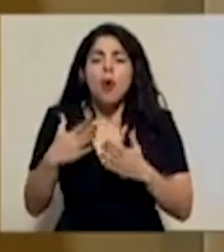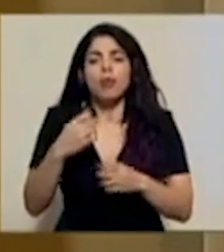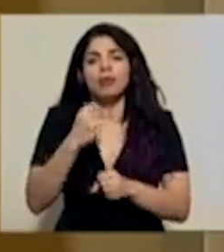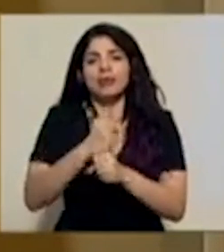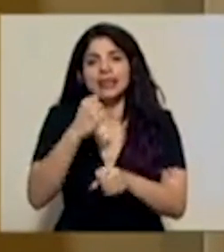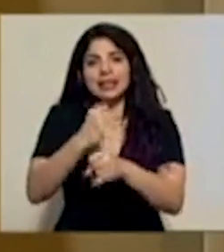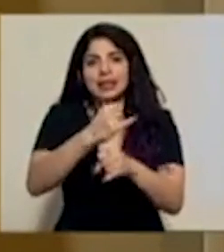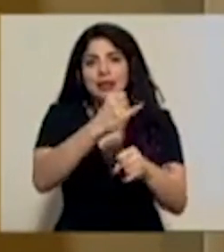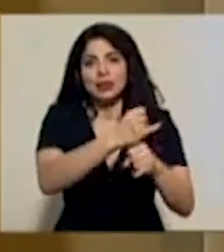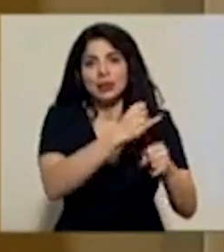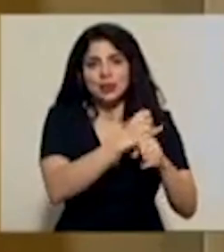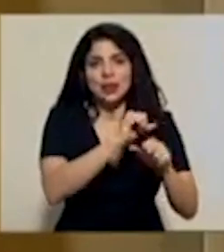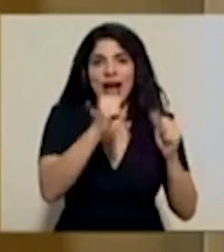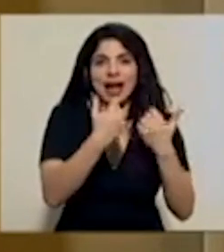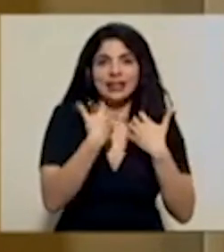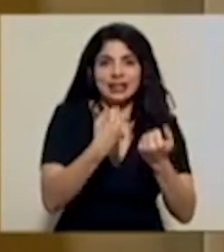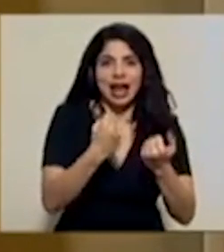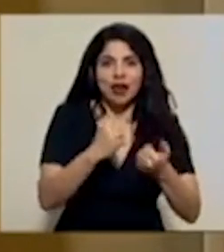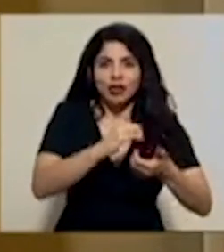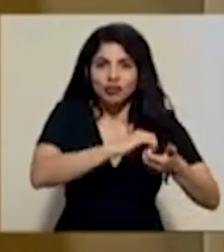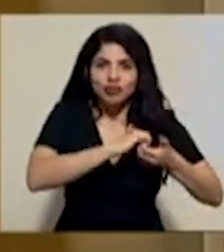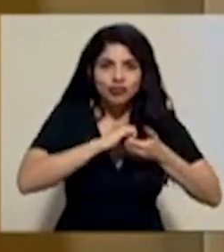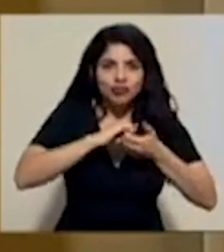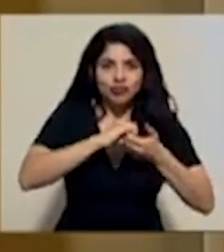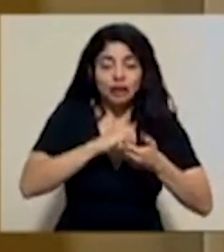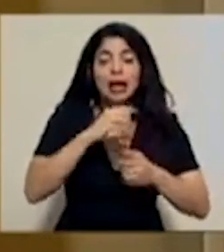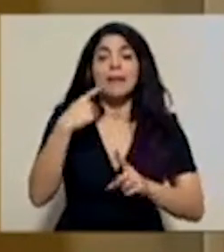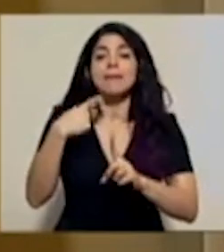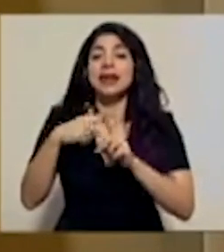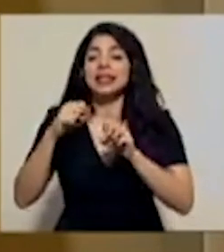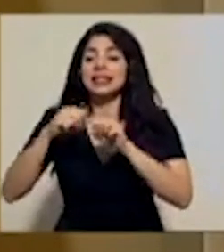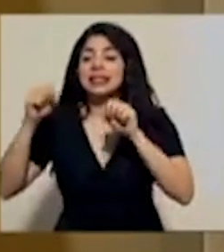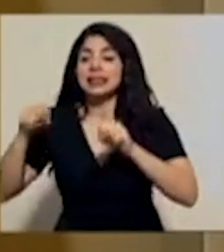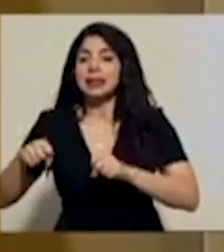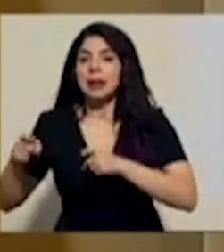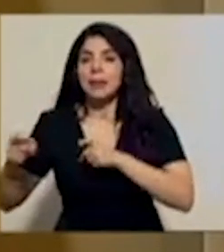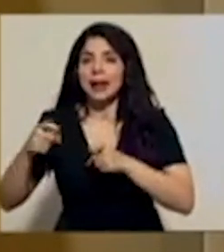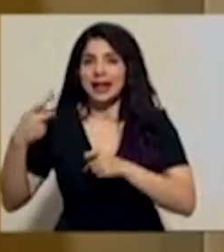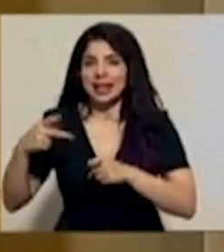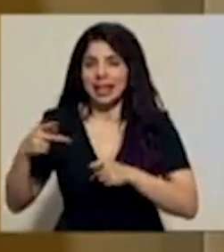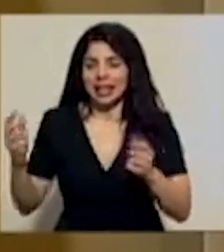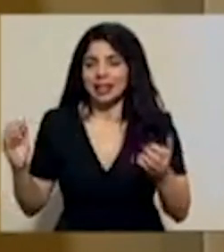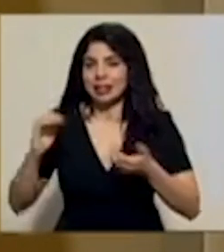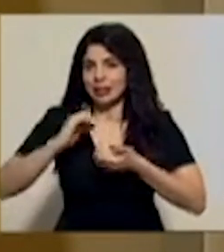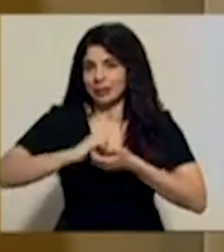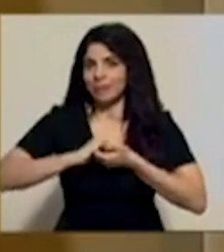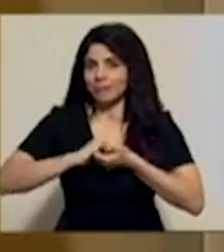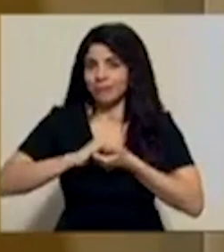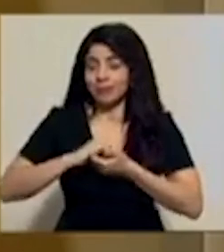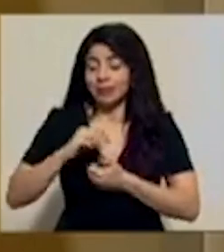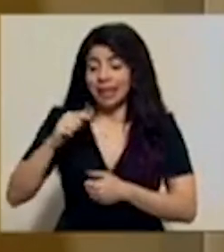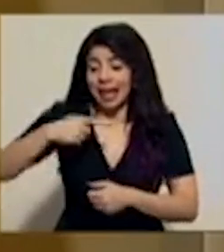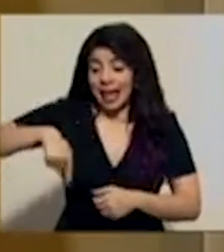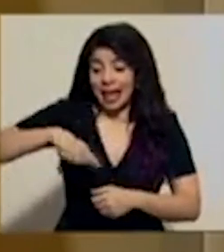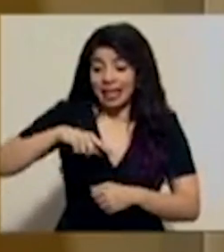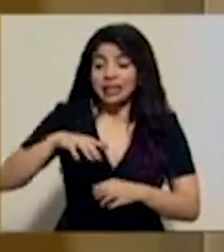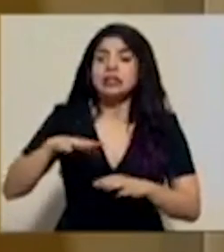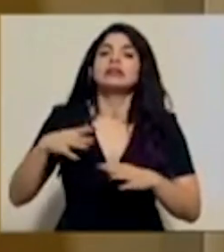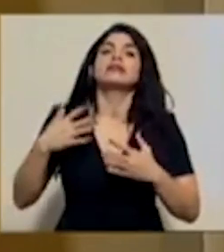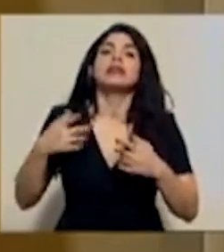del sector por salud, pero también con el sistema de gestión de riesgo. Para ello, hemos